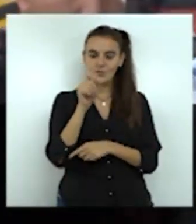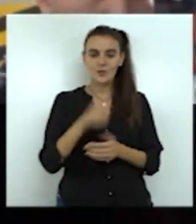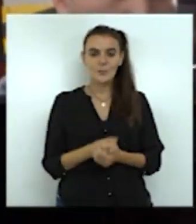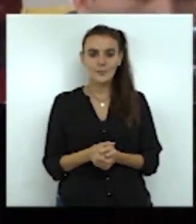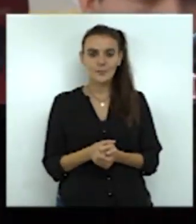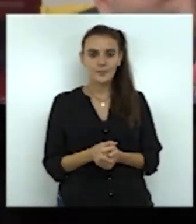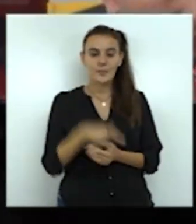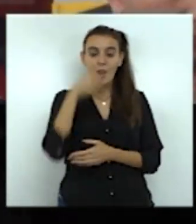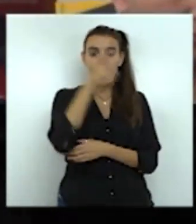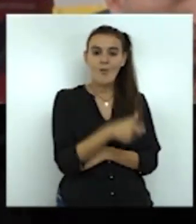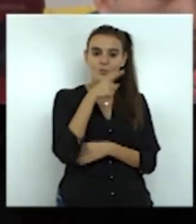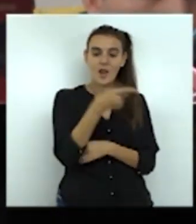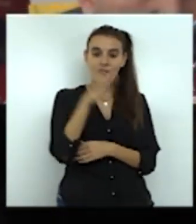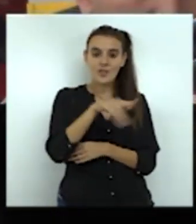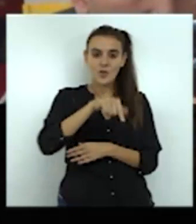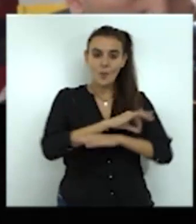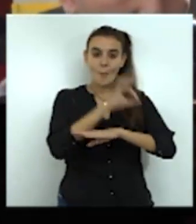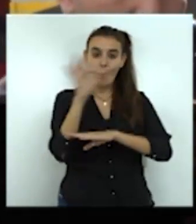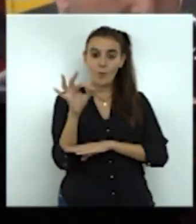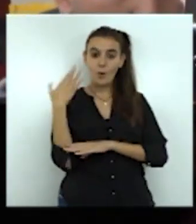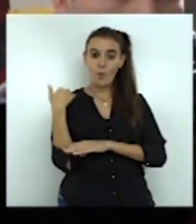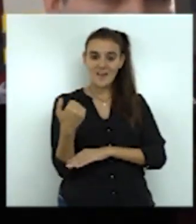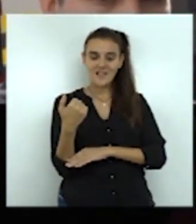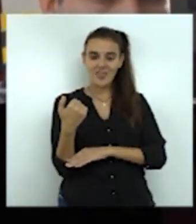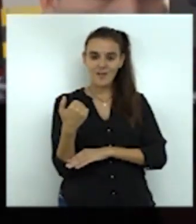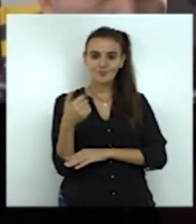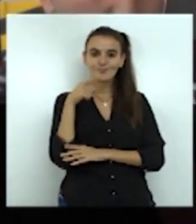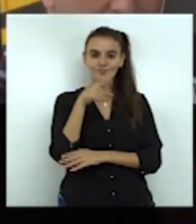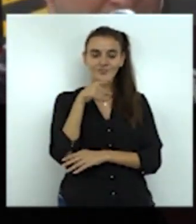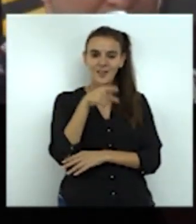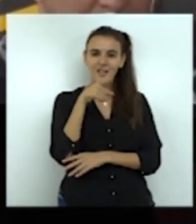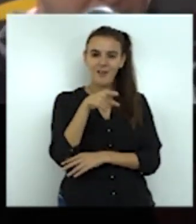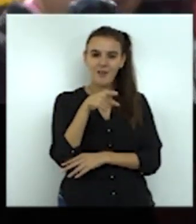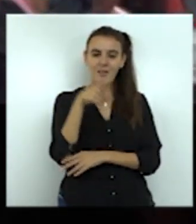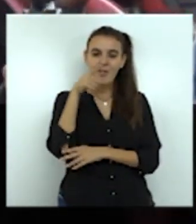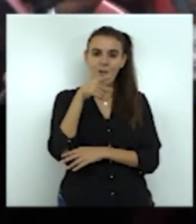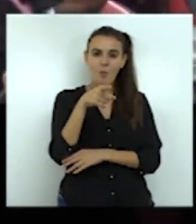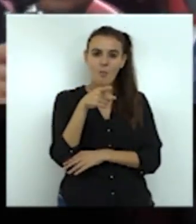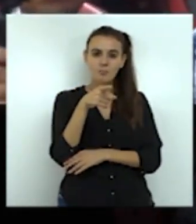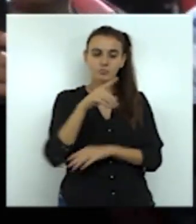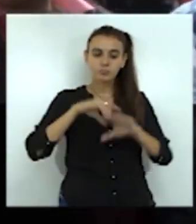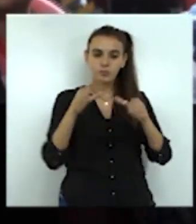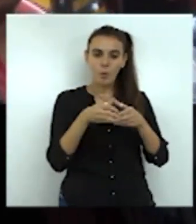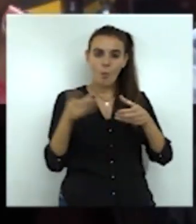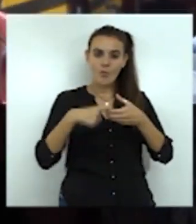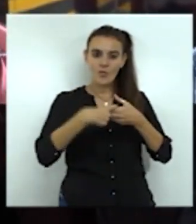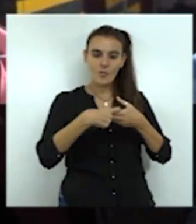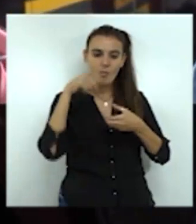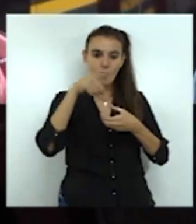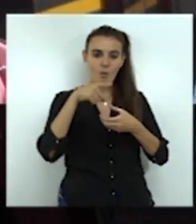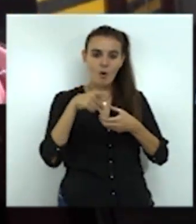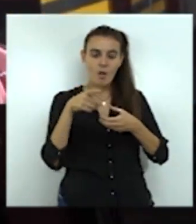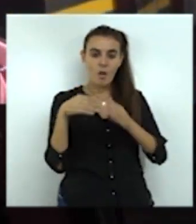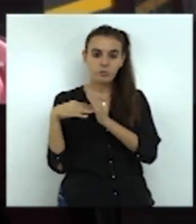sabéis, ha fallecido esta madrugada pasada durante una intervención en la cual el vehículo sufrió un vuelco y ha aparecido